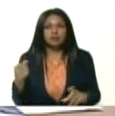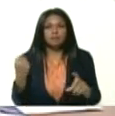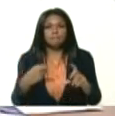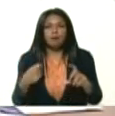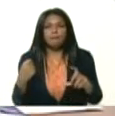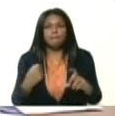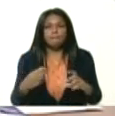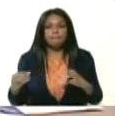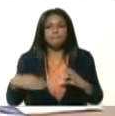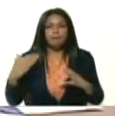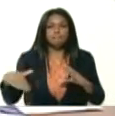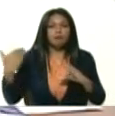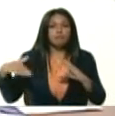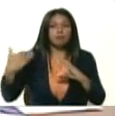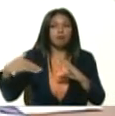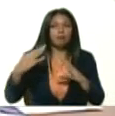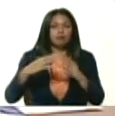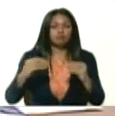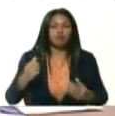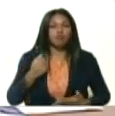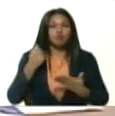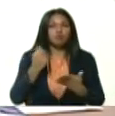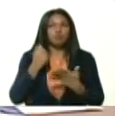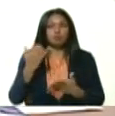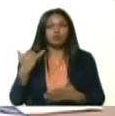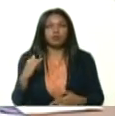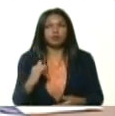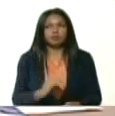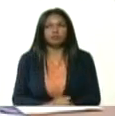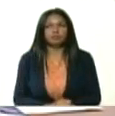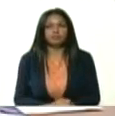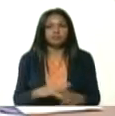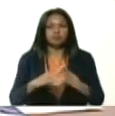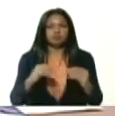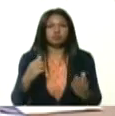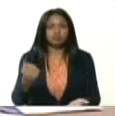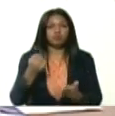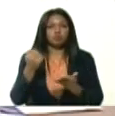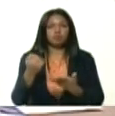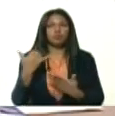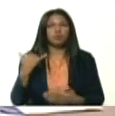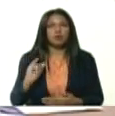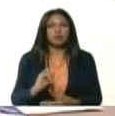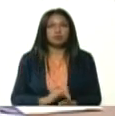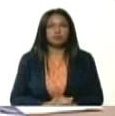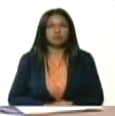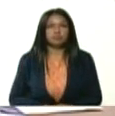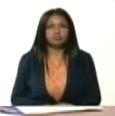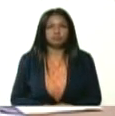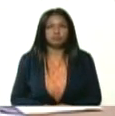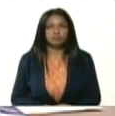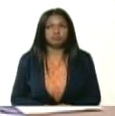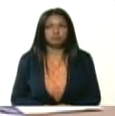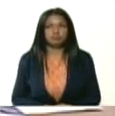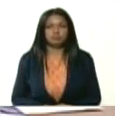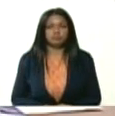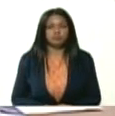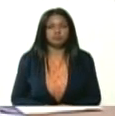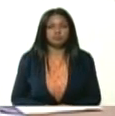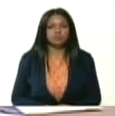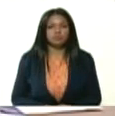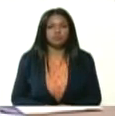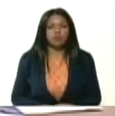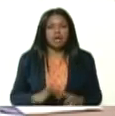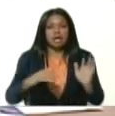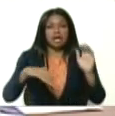ping, ping, ping, ping, le entran todos los bonos. Todos los bonos le entran. Ping, ping, ping, ping. Cuatro, cinco, diez,